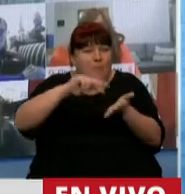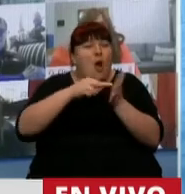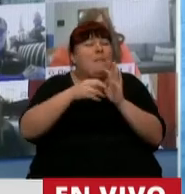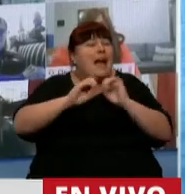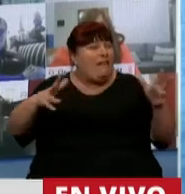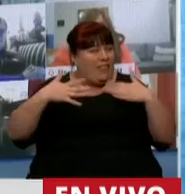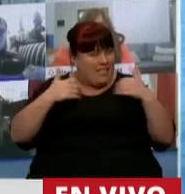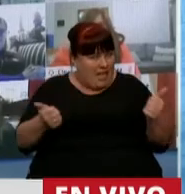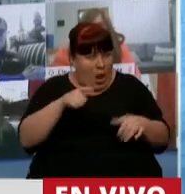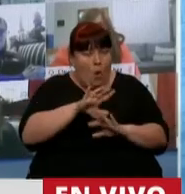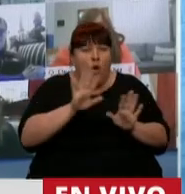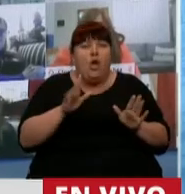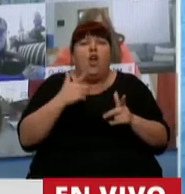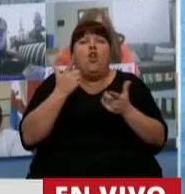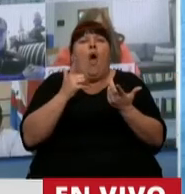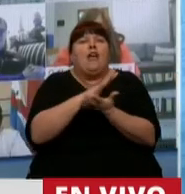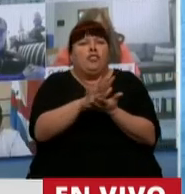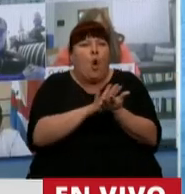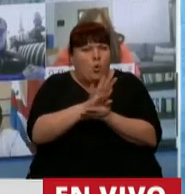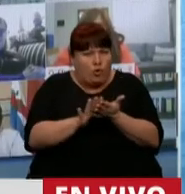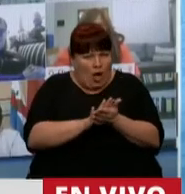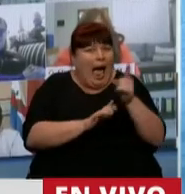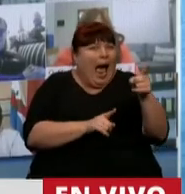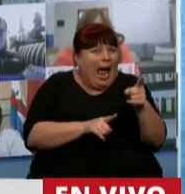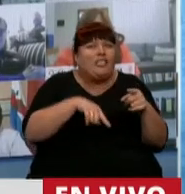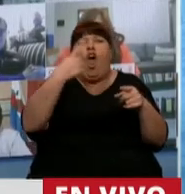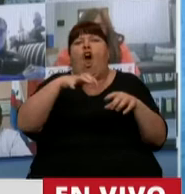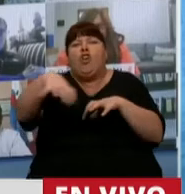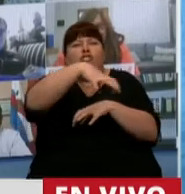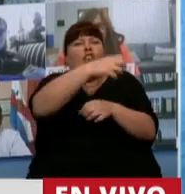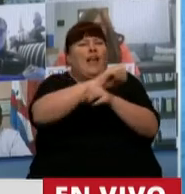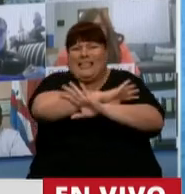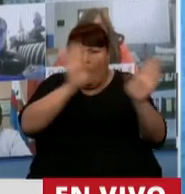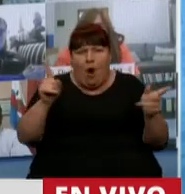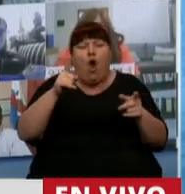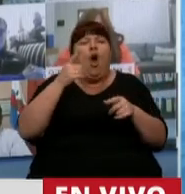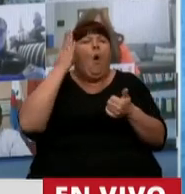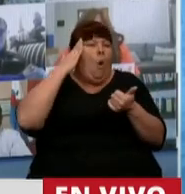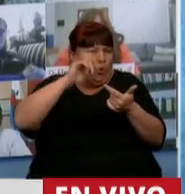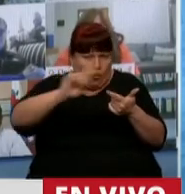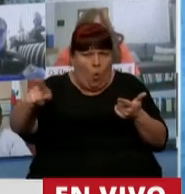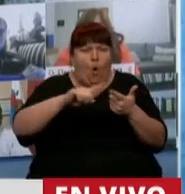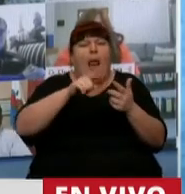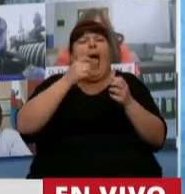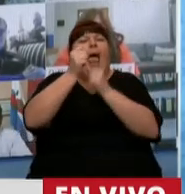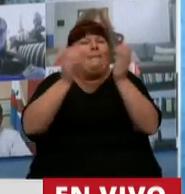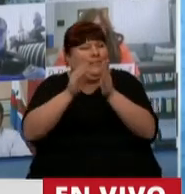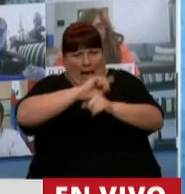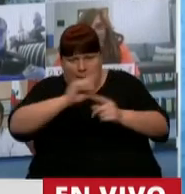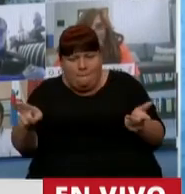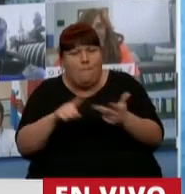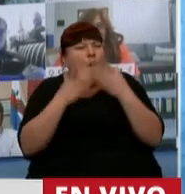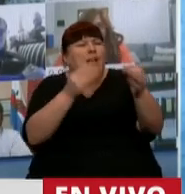sanitaria, no ha podido darle ninguna respuesta a este como a ningún otro sector, tampoco a la cultura, tampoco a las pymes.